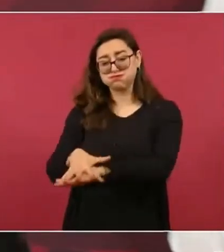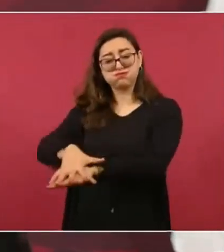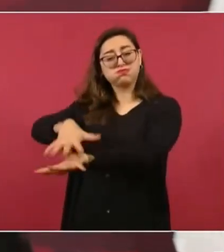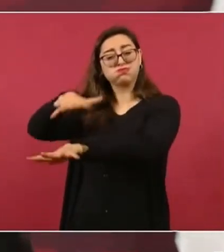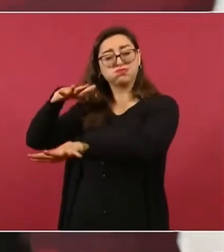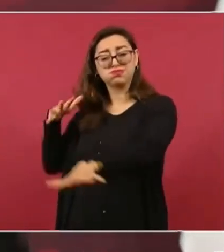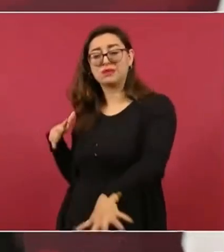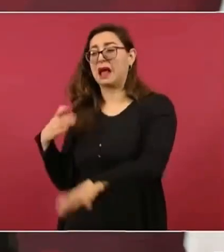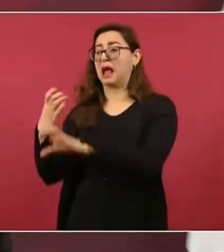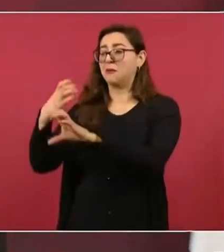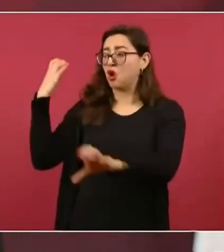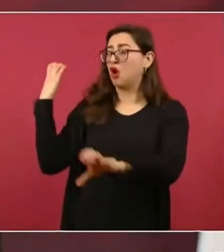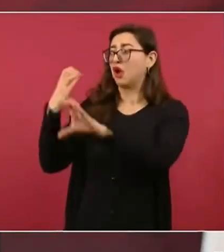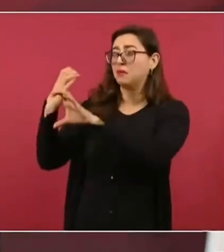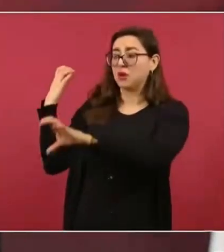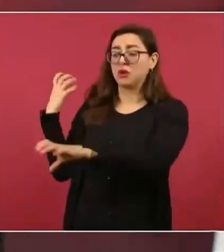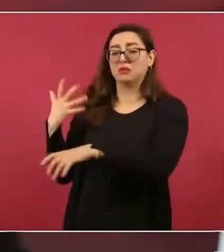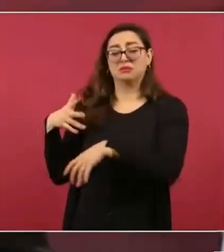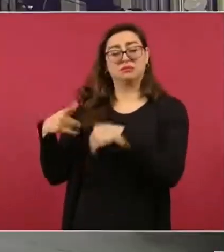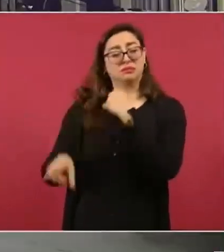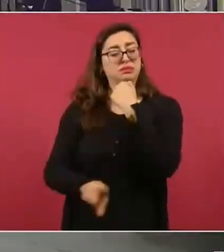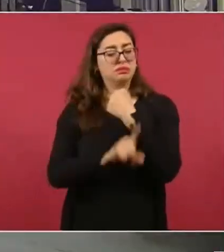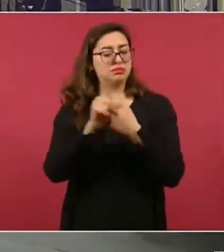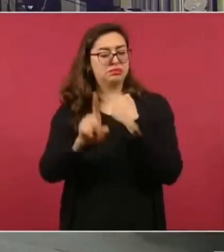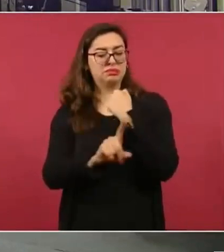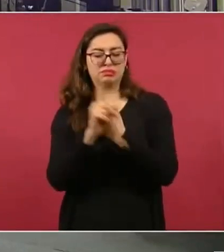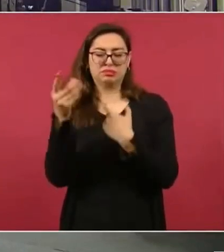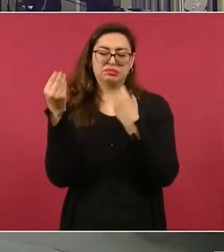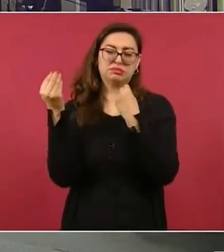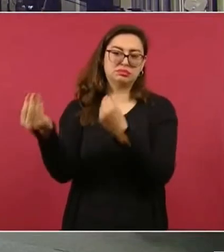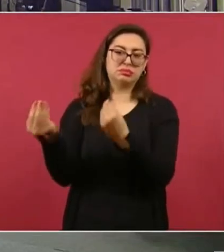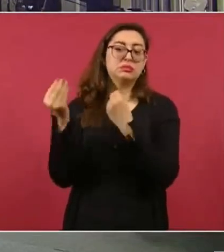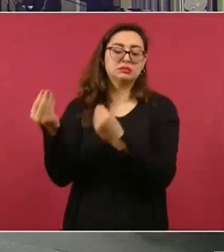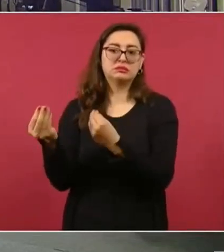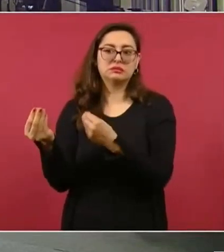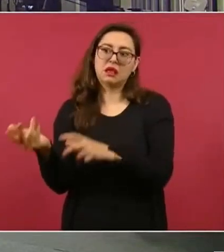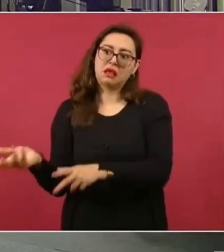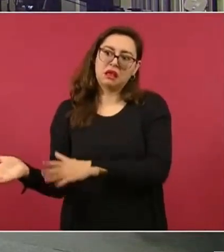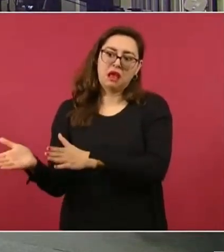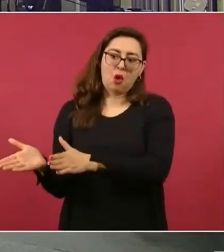y tiene muchos problemas. Y hay la